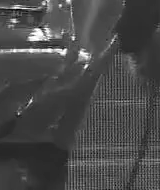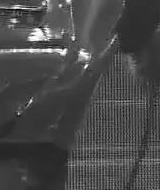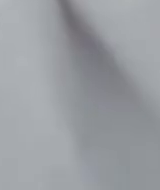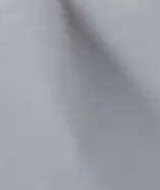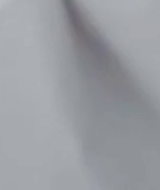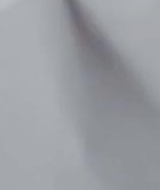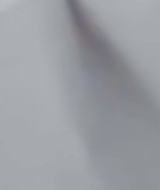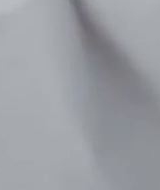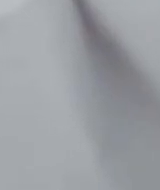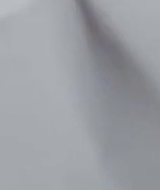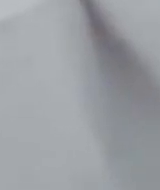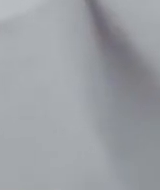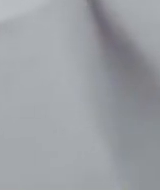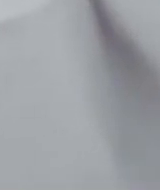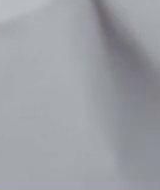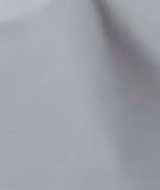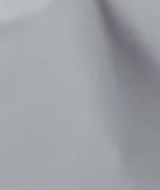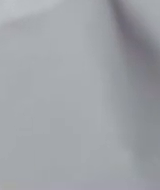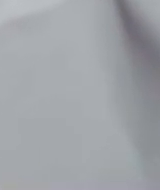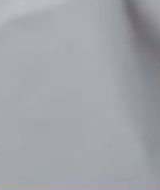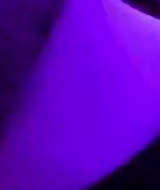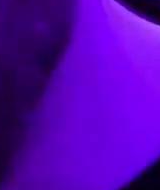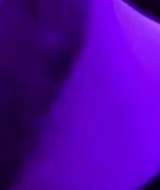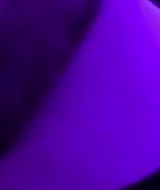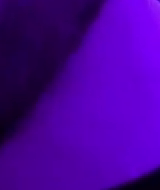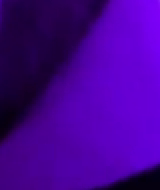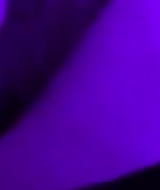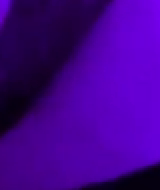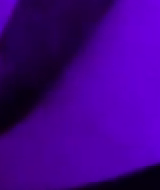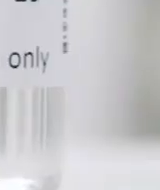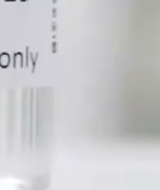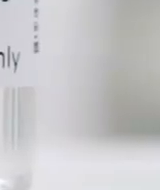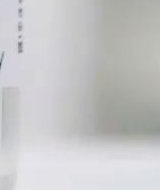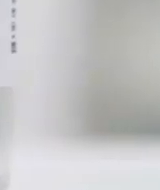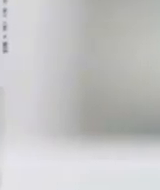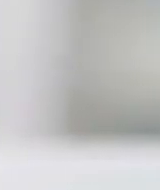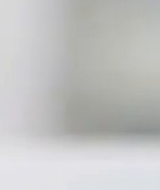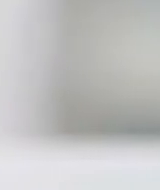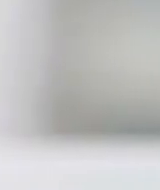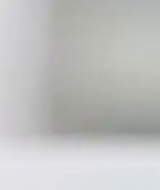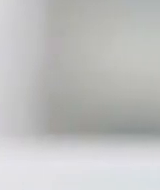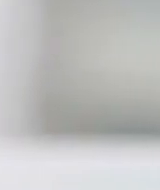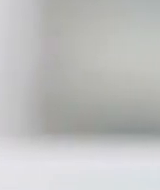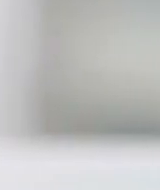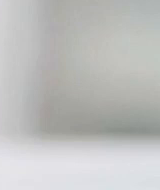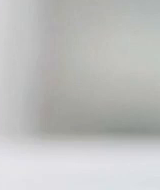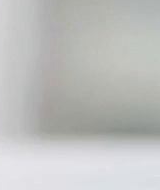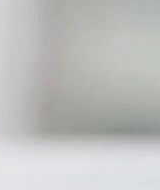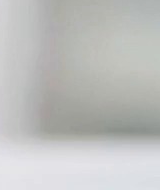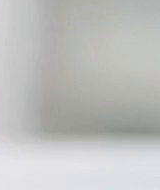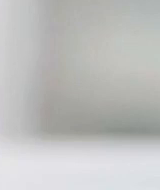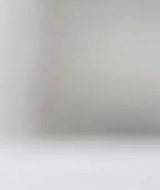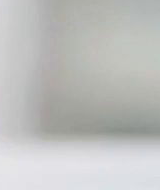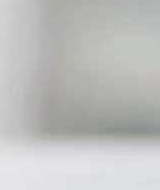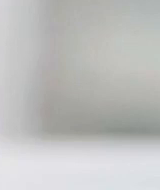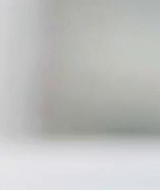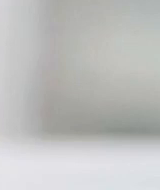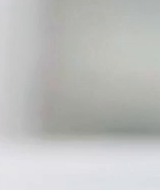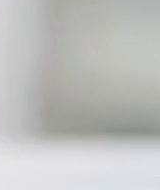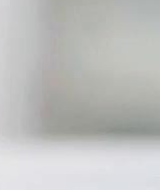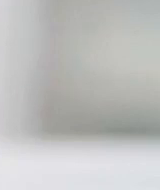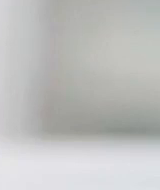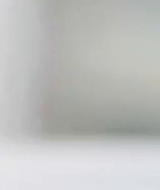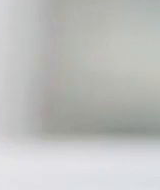Es que porque te vacunaste, ya la libraste, te equivocaste. La vacuna no evita que te contagies ni que puedas